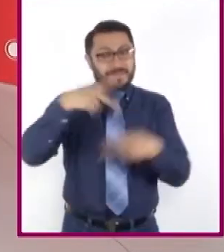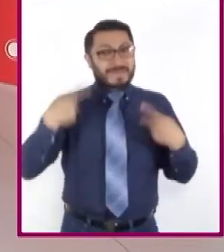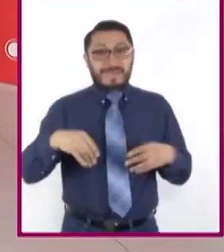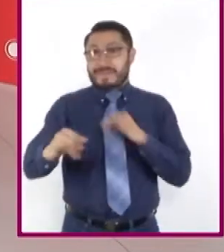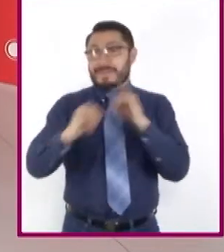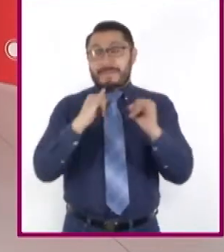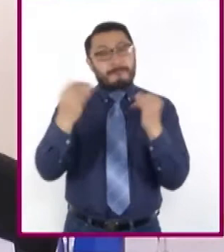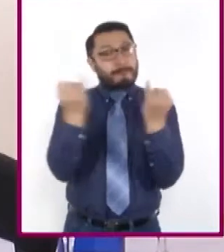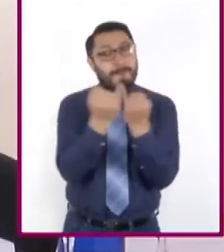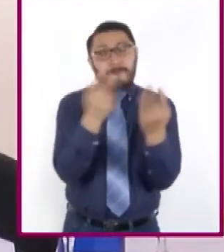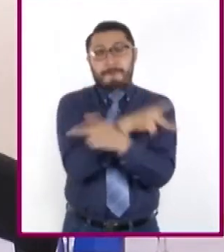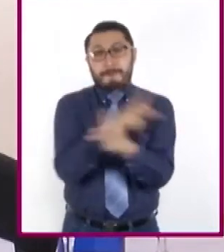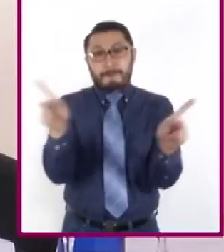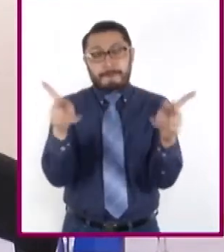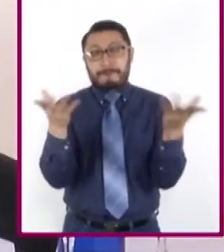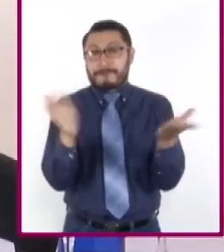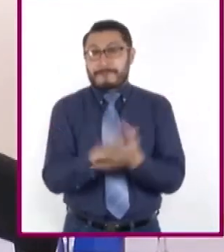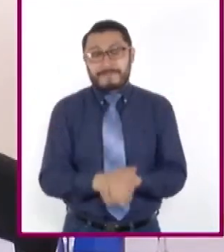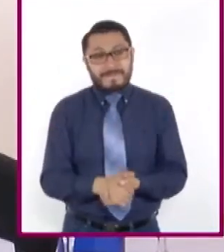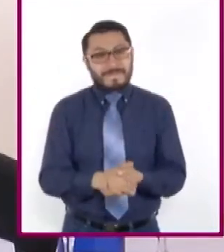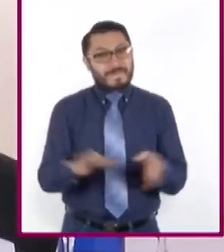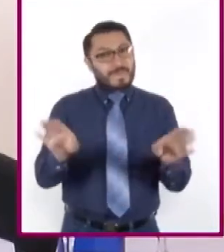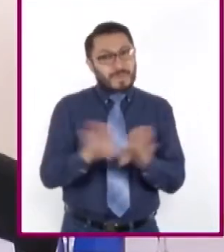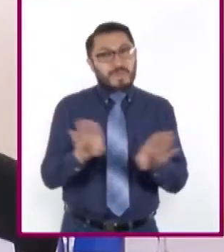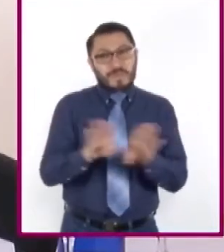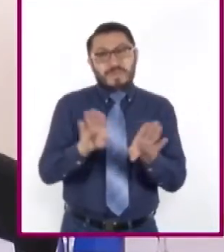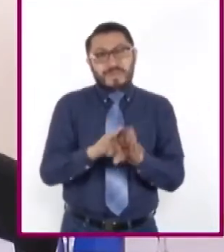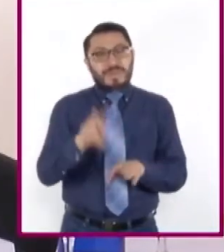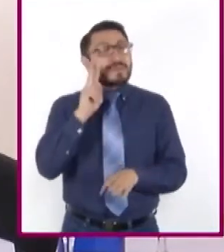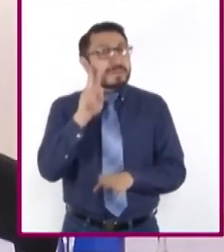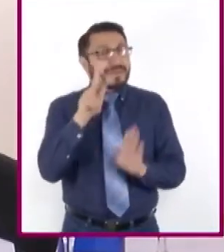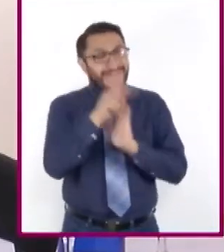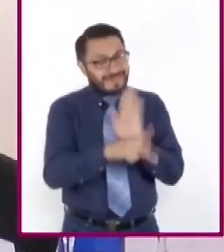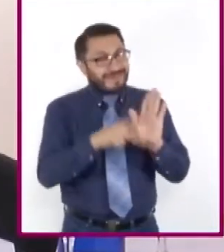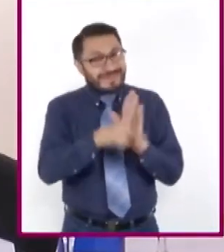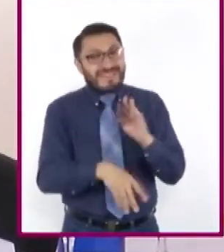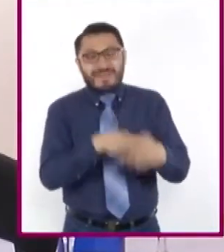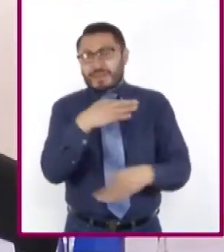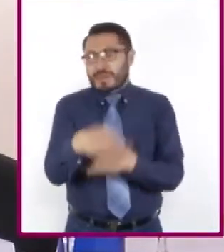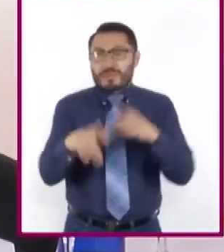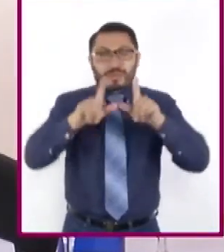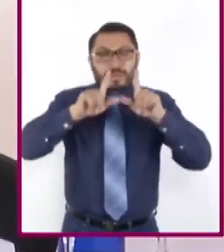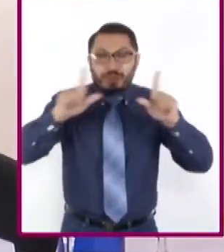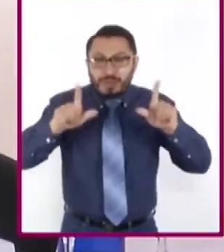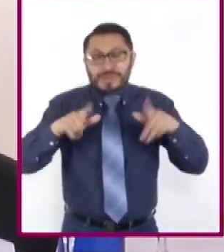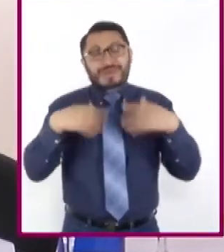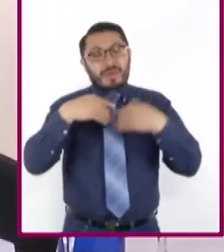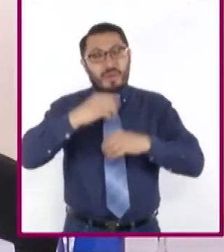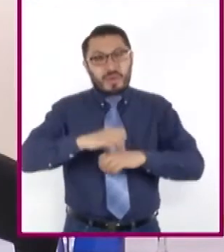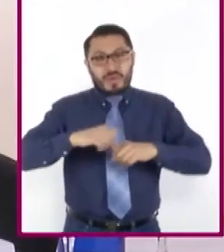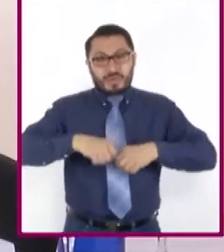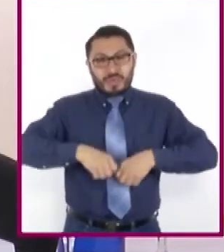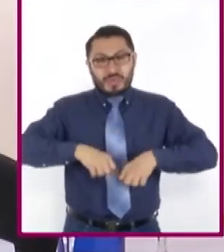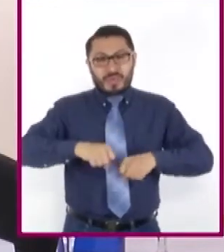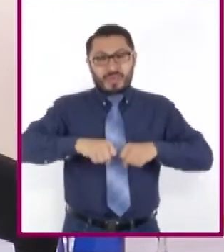parte del público. Como alcanzamos a percibir en el video cuando todo está listo para abrir el telón y comenzar con la